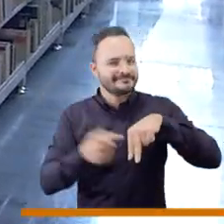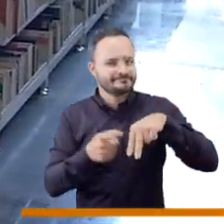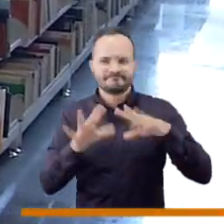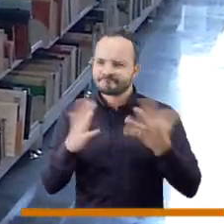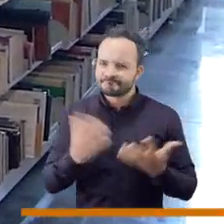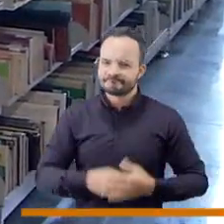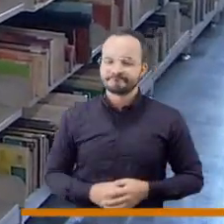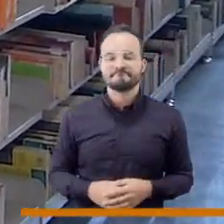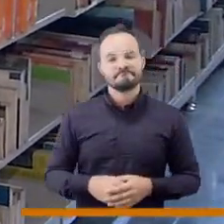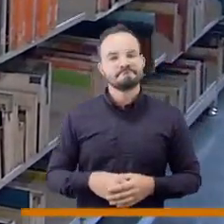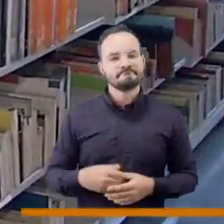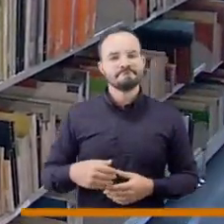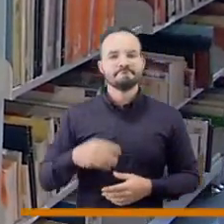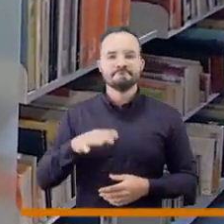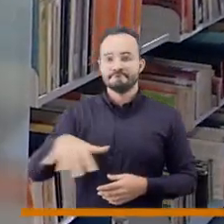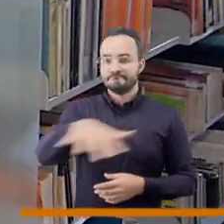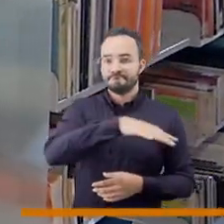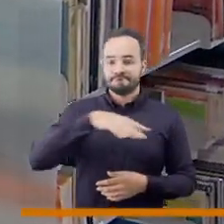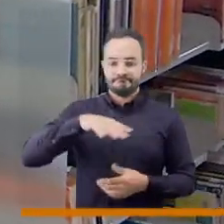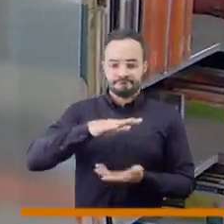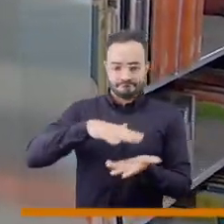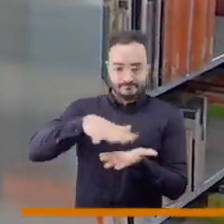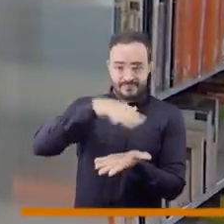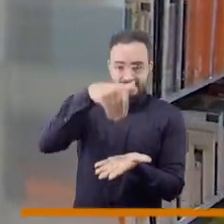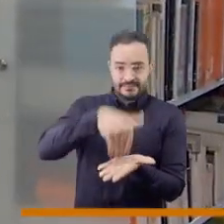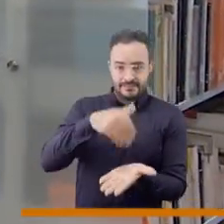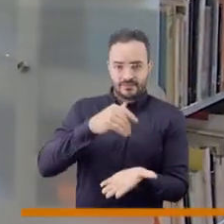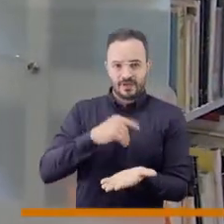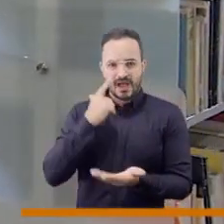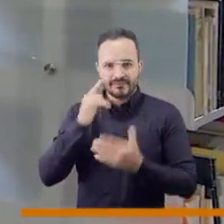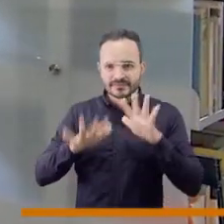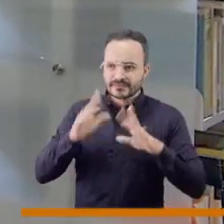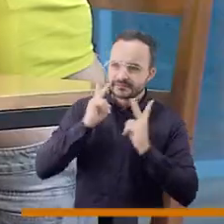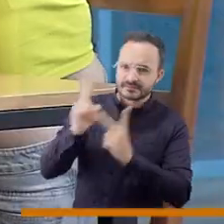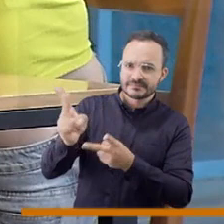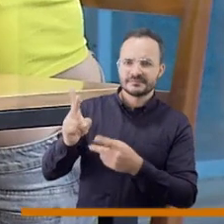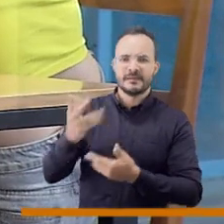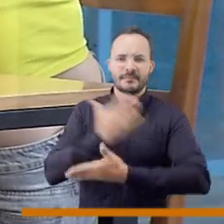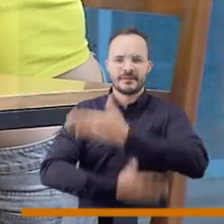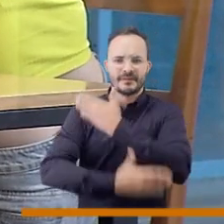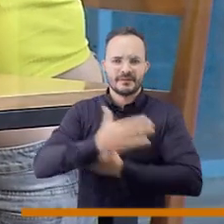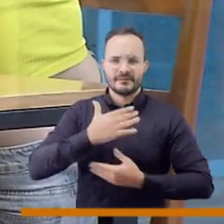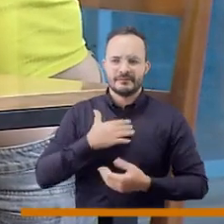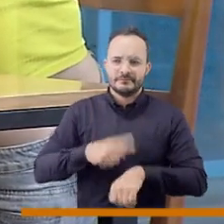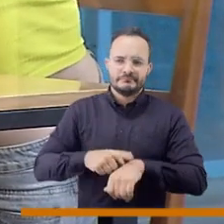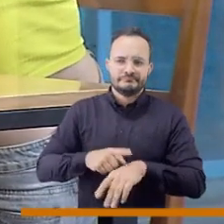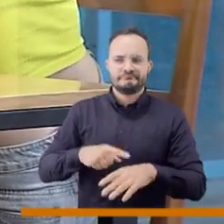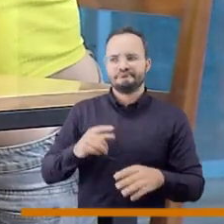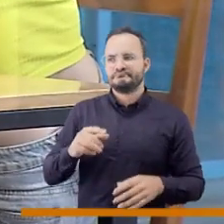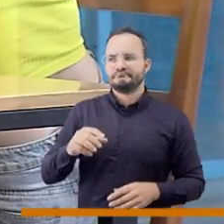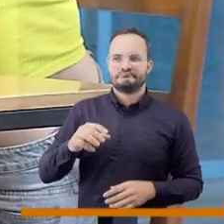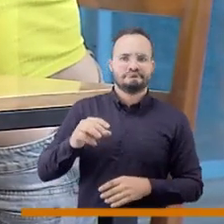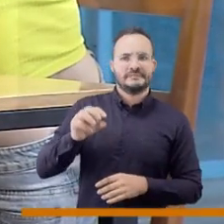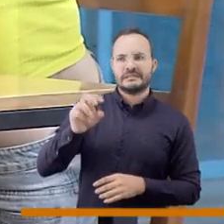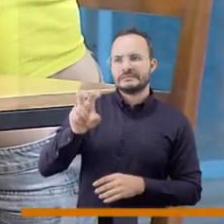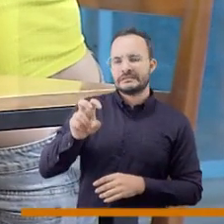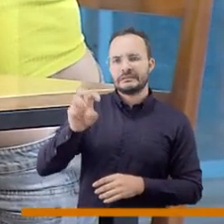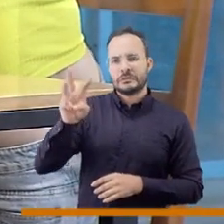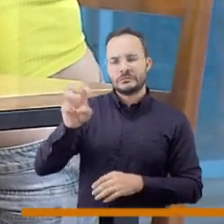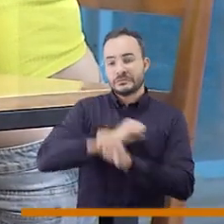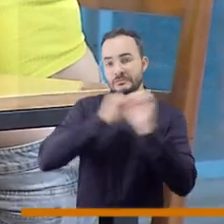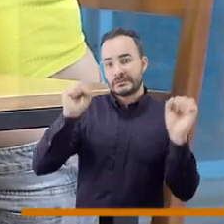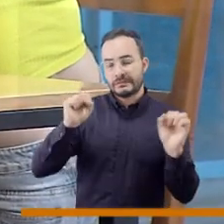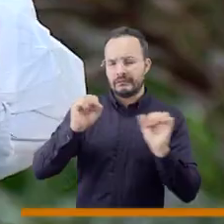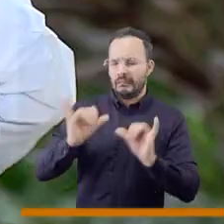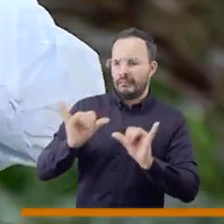necesariamente debe ser integral? El joven que llega de la decencia al centro de la ciudad, que nosotros vemos en el parque de Río en una